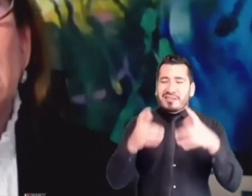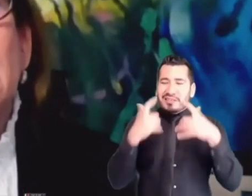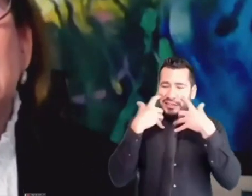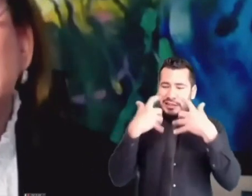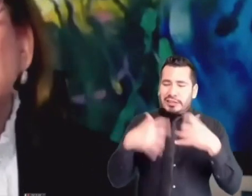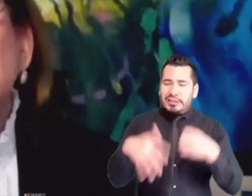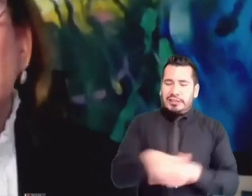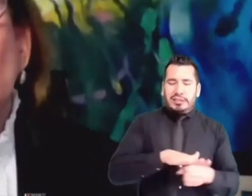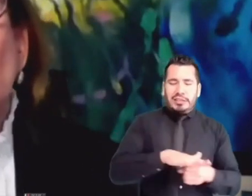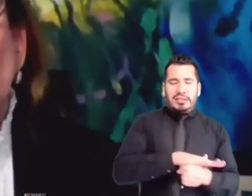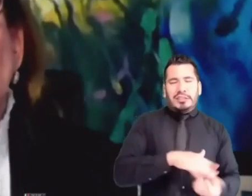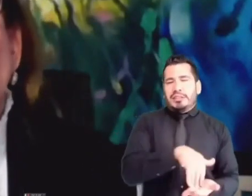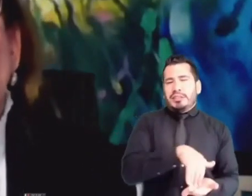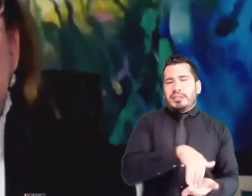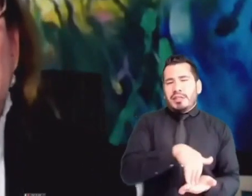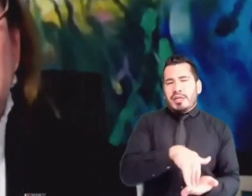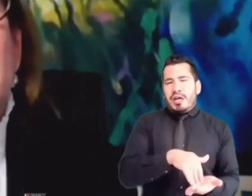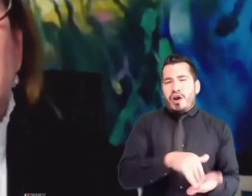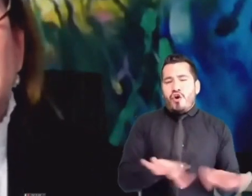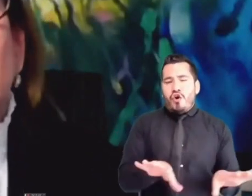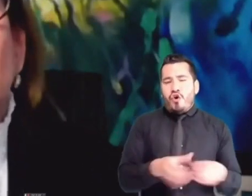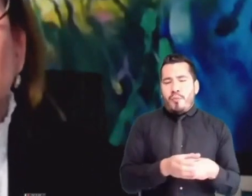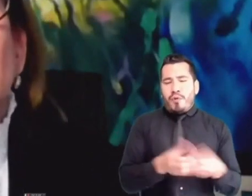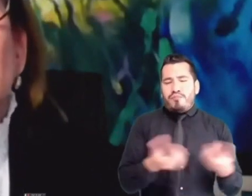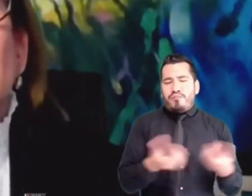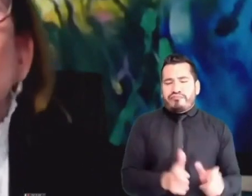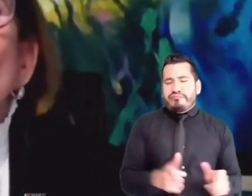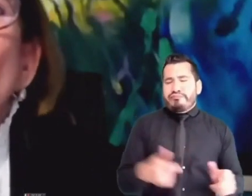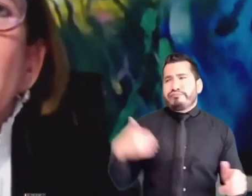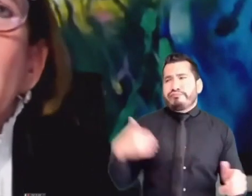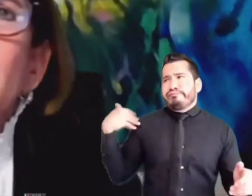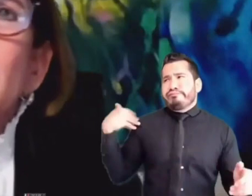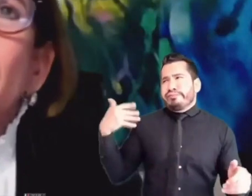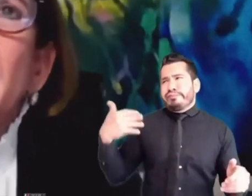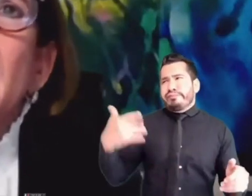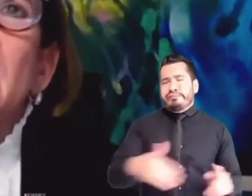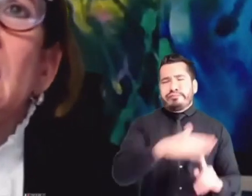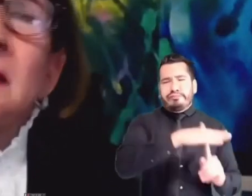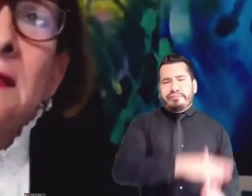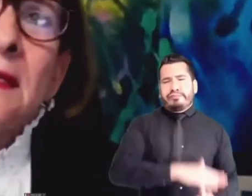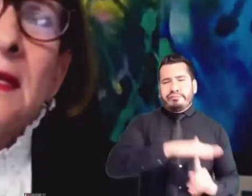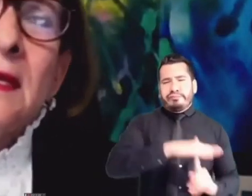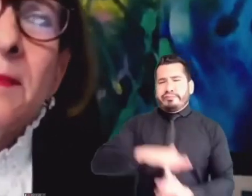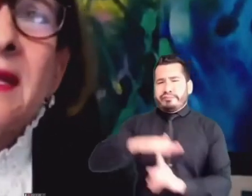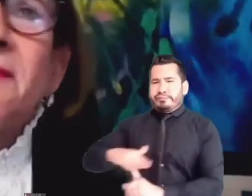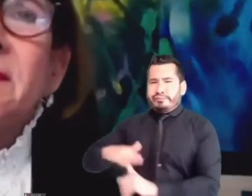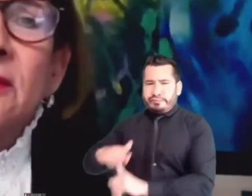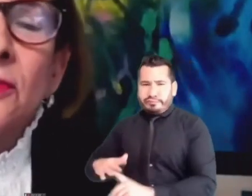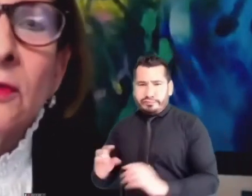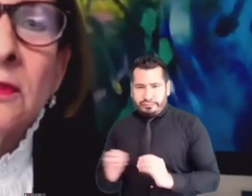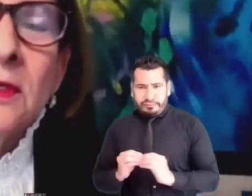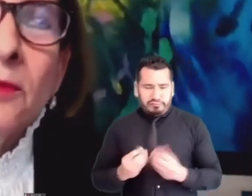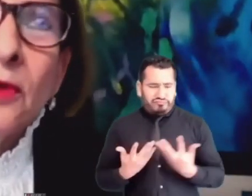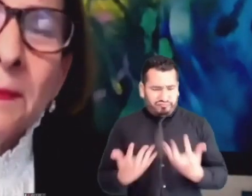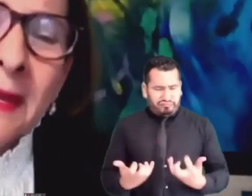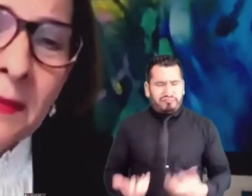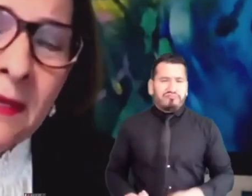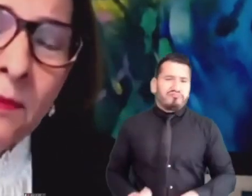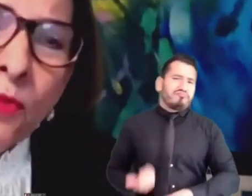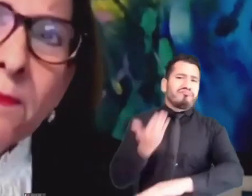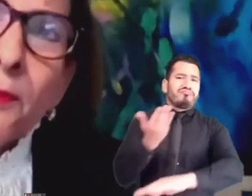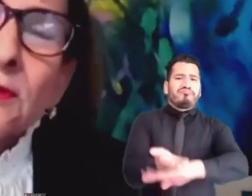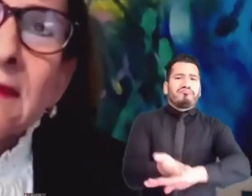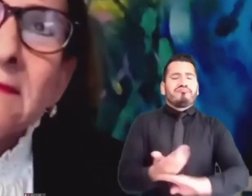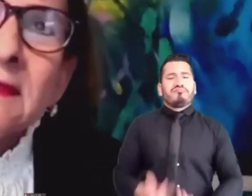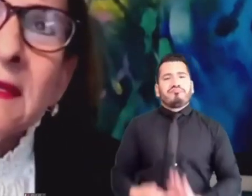vulnerabilidad de los grupos históricamente discriminados. Quiero como dejar esta primera manifestación porque para mí